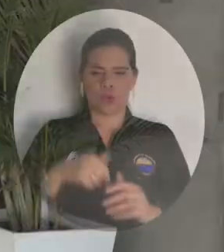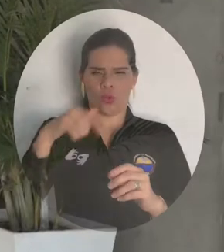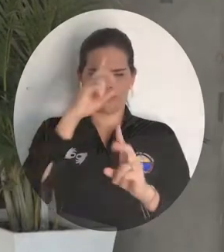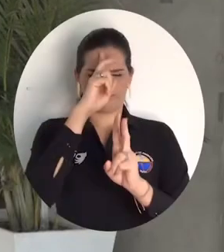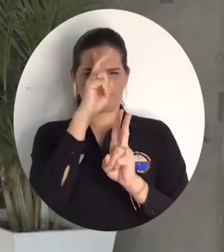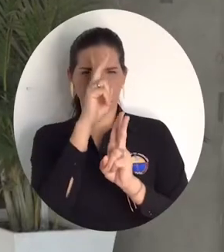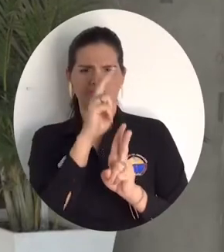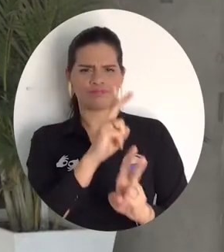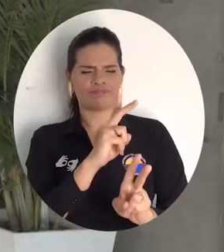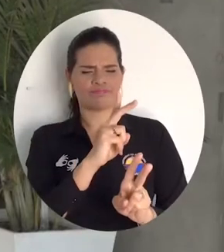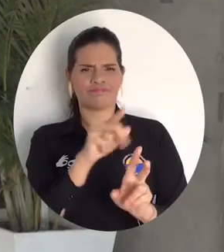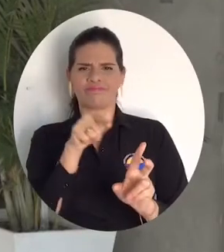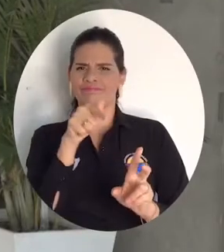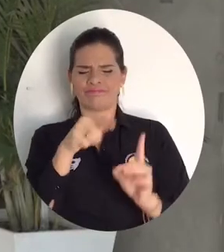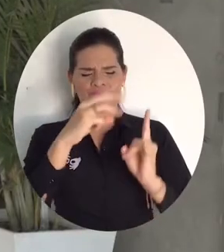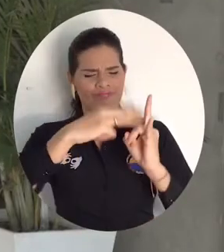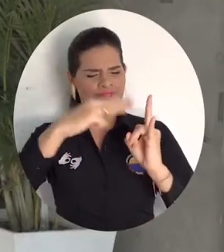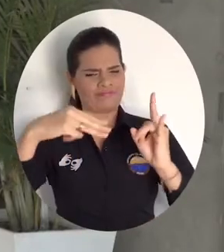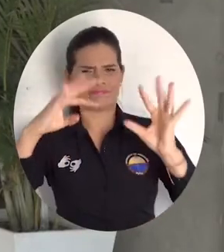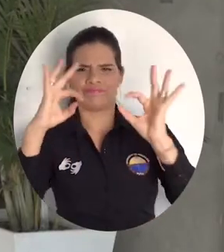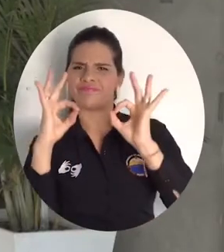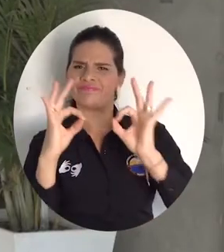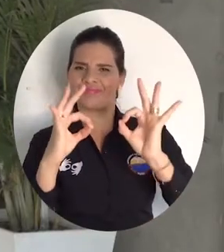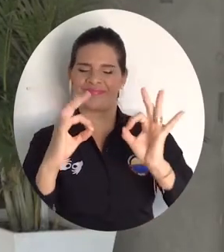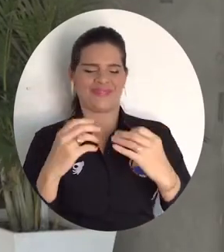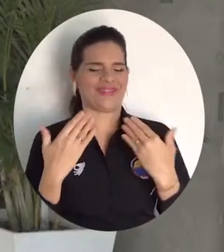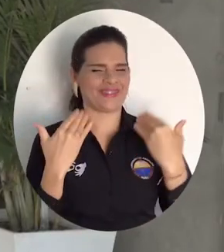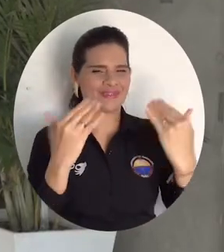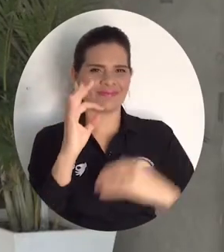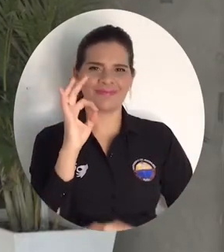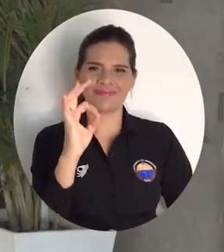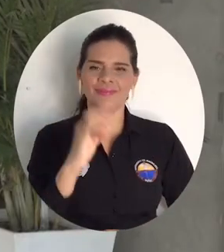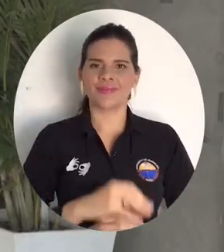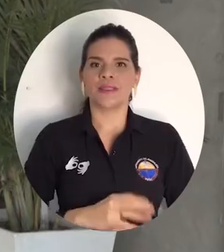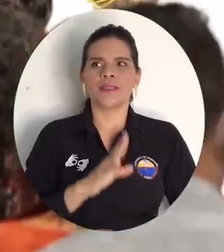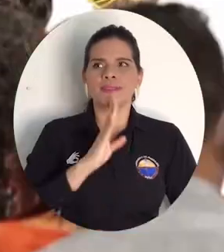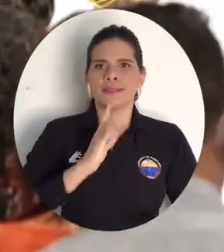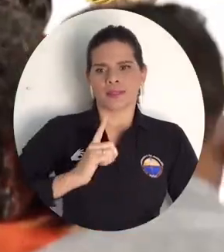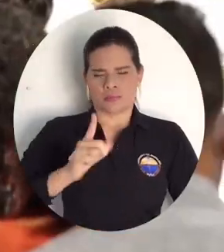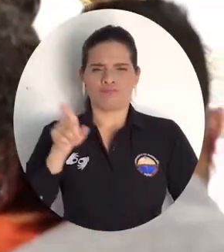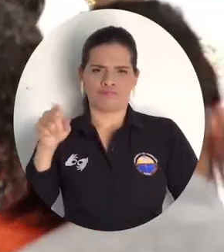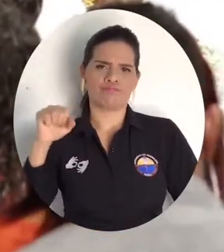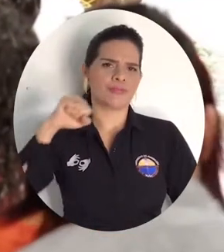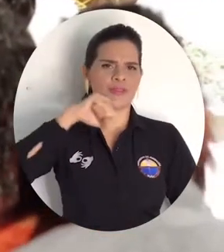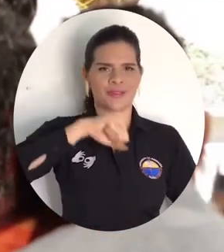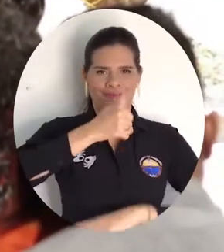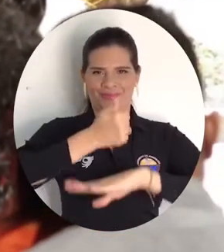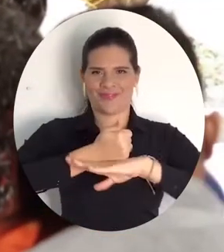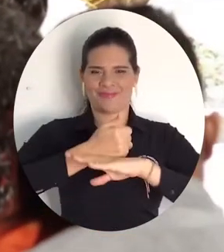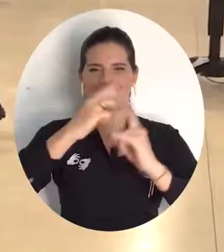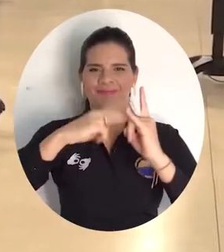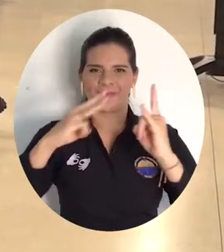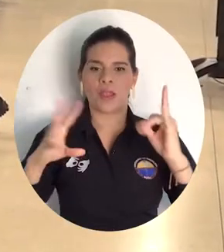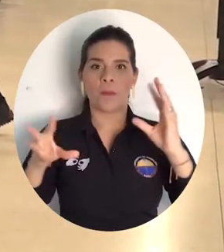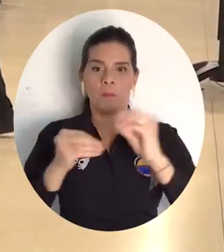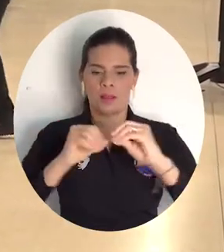Este es un reconocimiento bien merecido para la Universidad del Magdalena, liderado por el rector